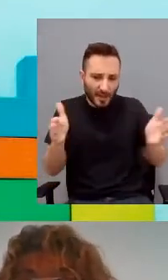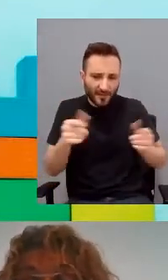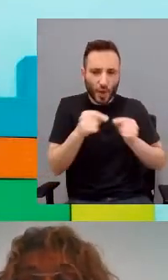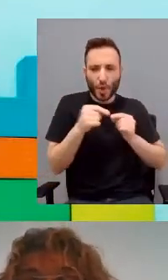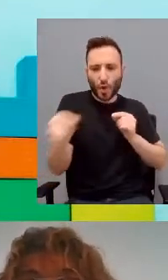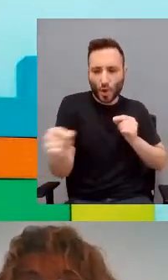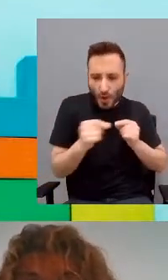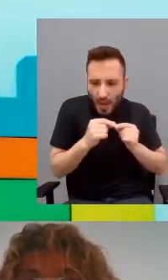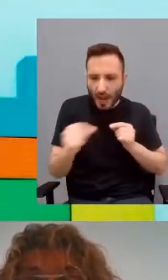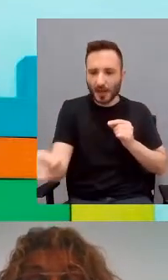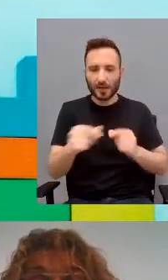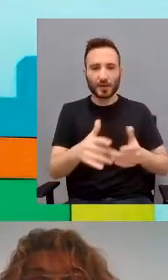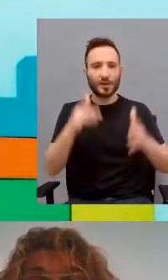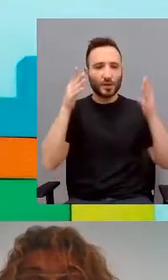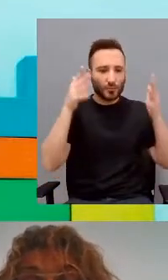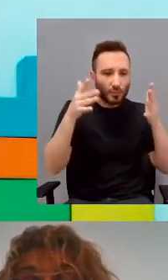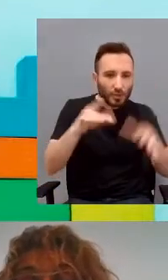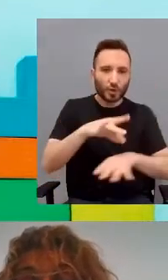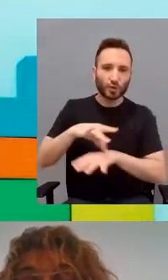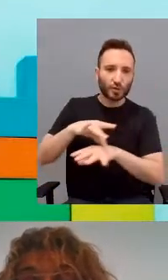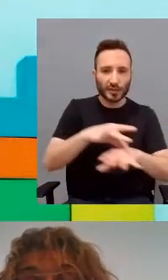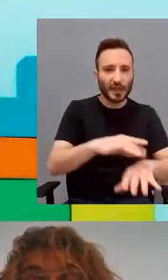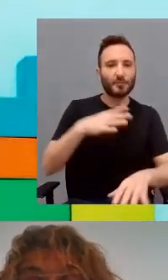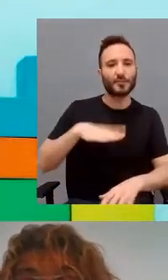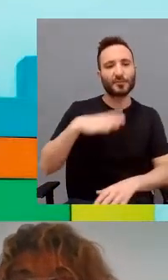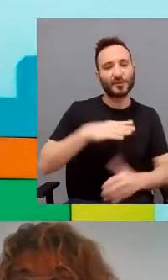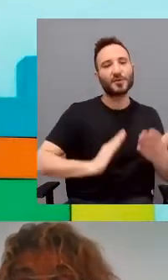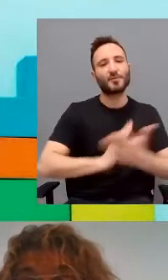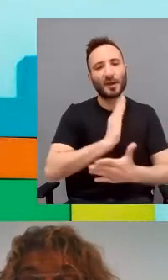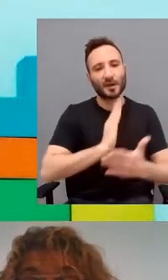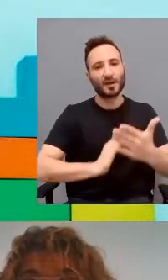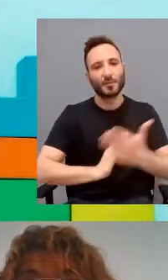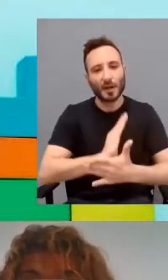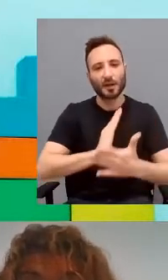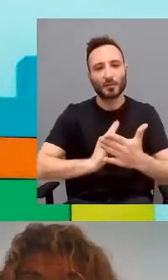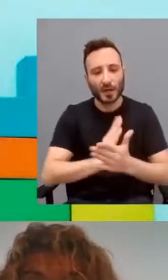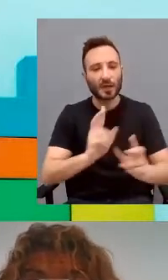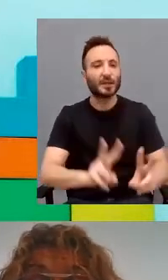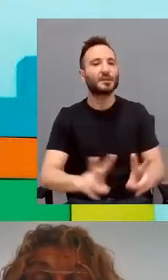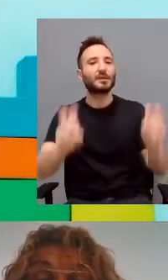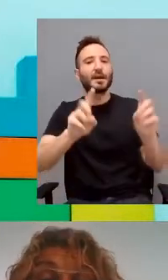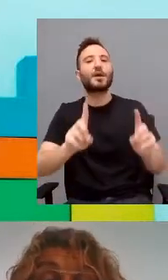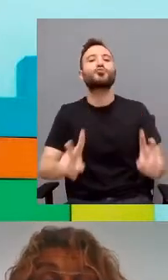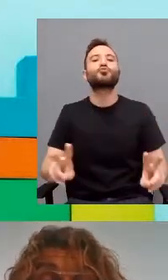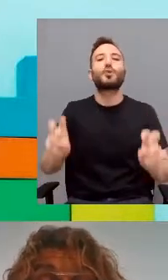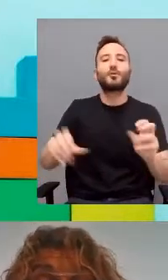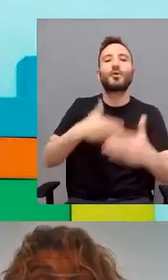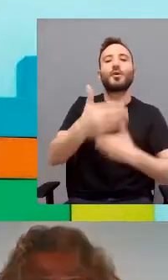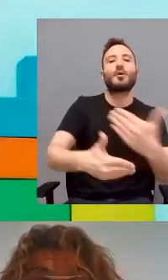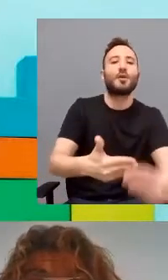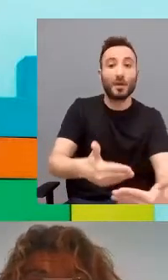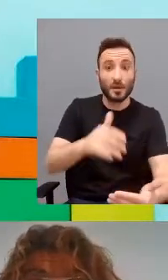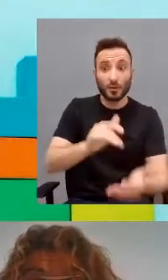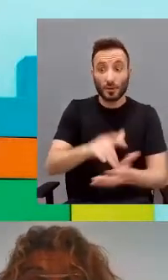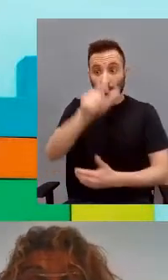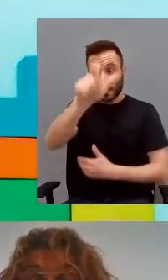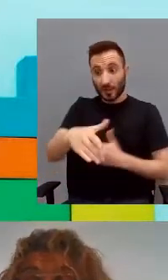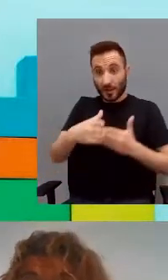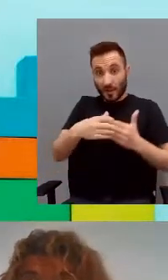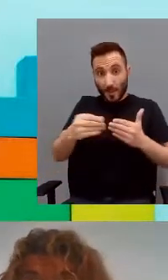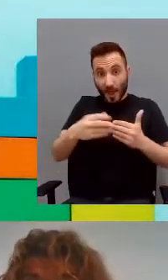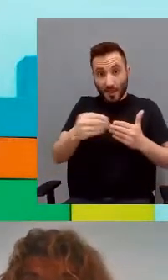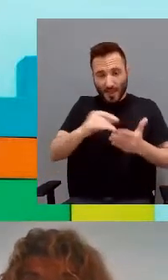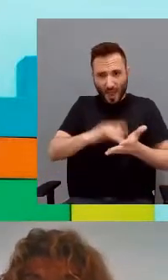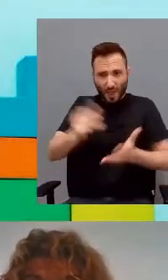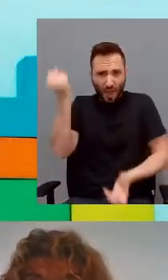online, sosteniendo, coorientando, dirigiendo la atención, interrumpiendo la conversación, proponiendo un nuevo tema, finalizando la sesión con pacientes con más